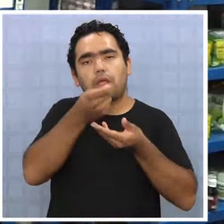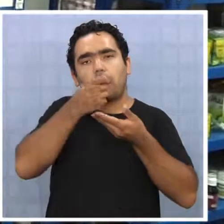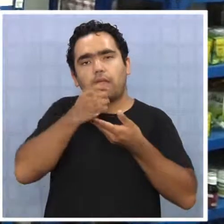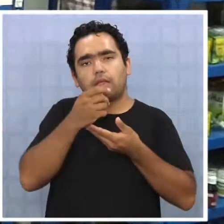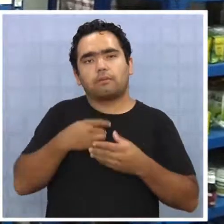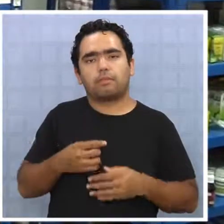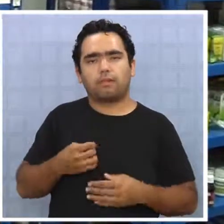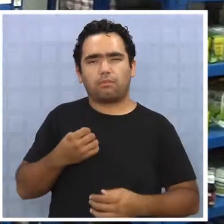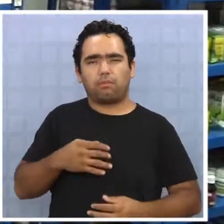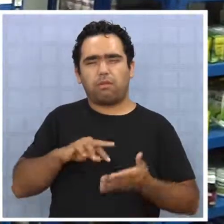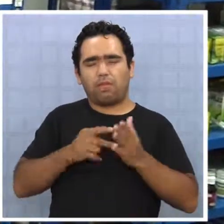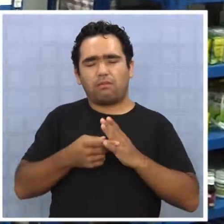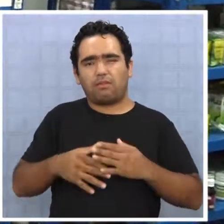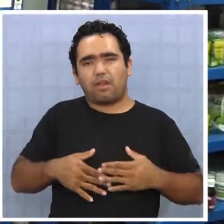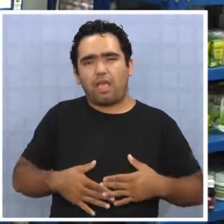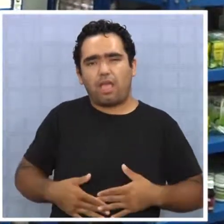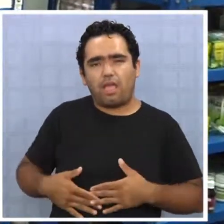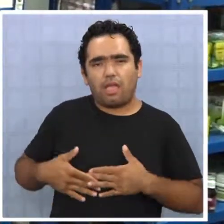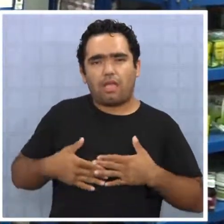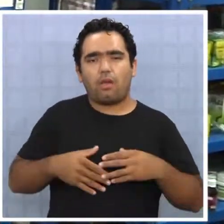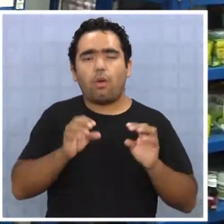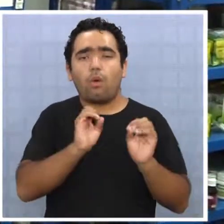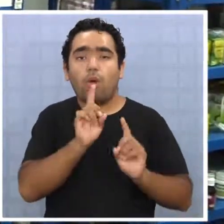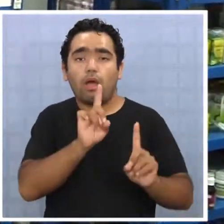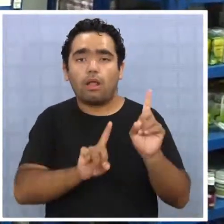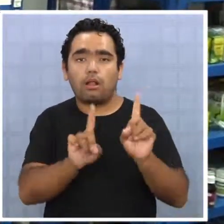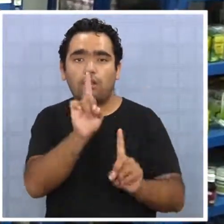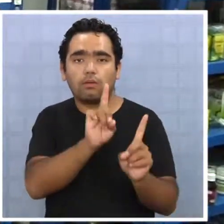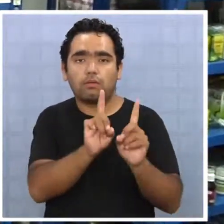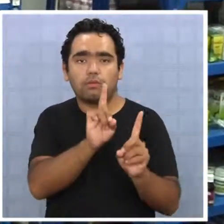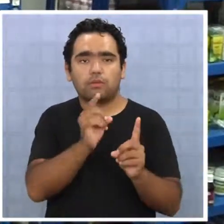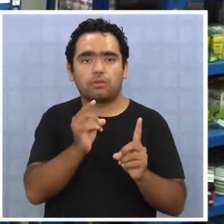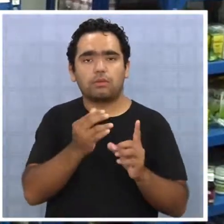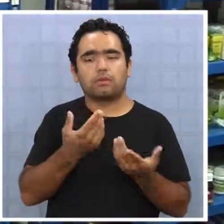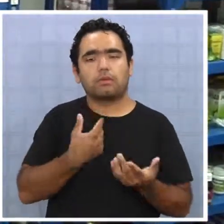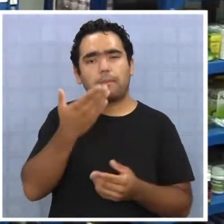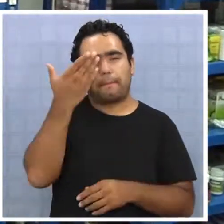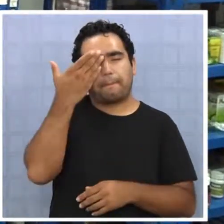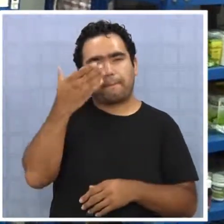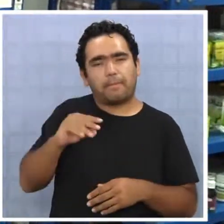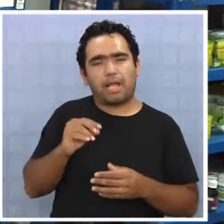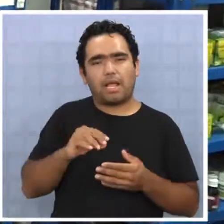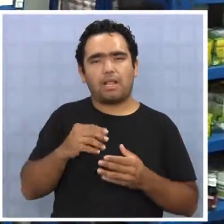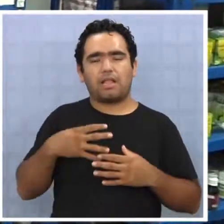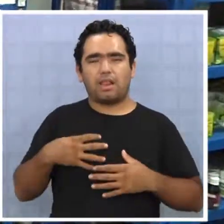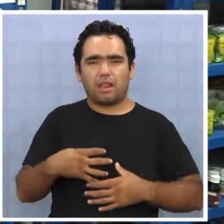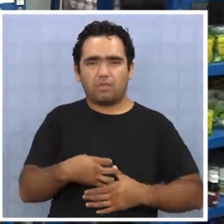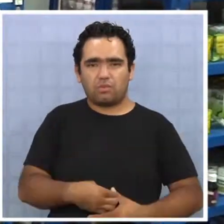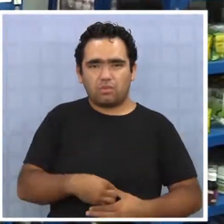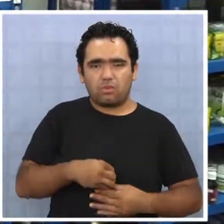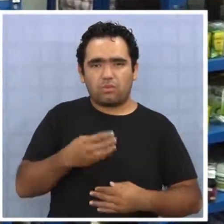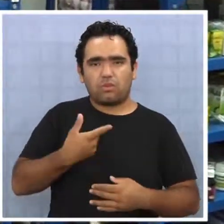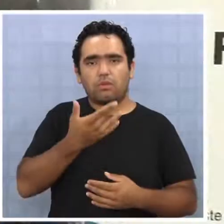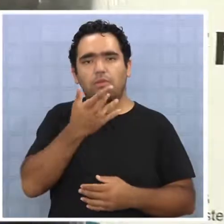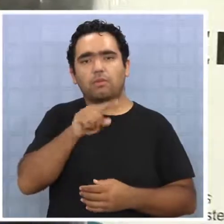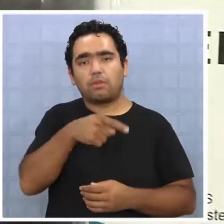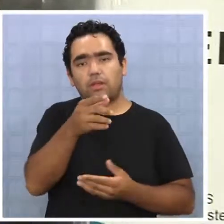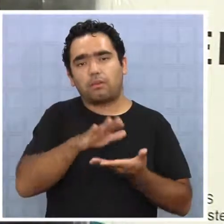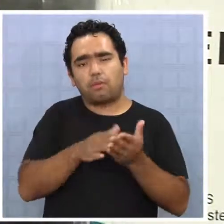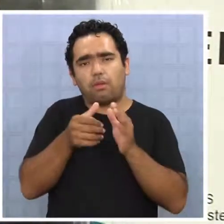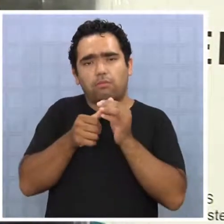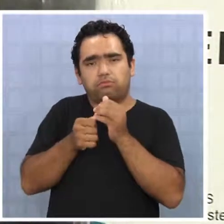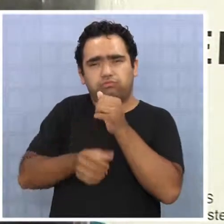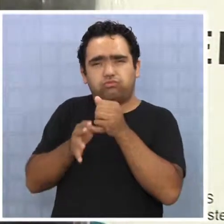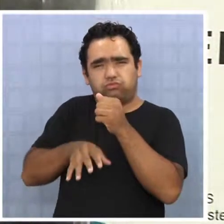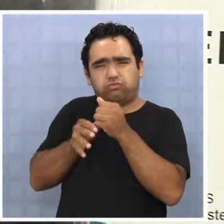esa gastritis o algún tipo de afección en el estómago, puede ser otras también como una